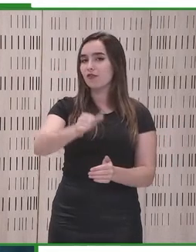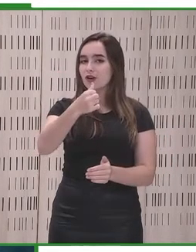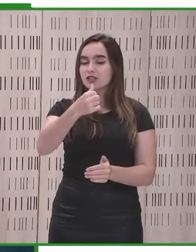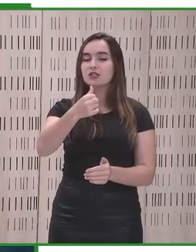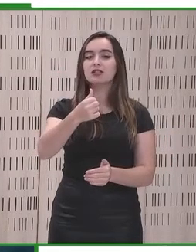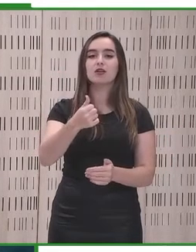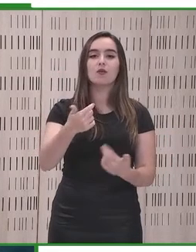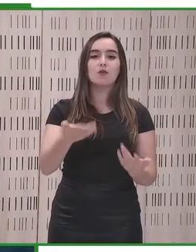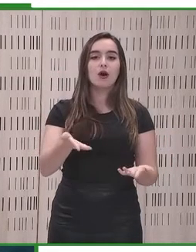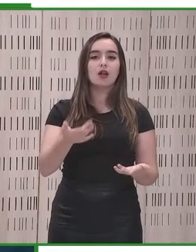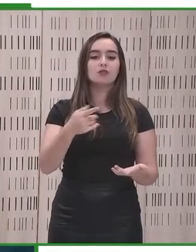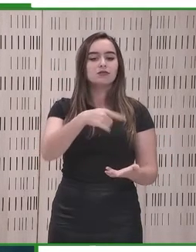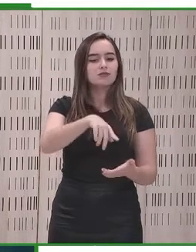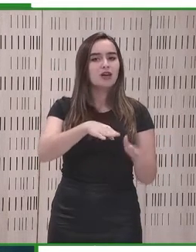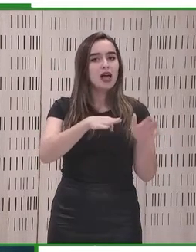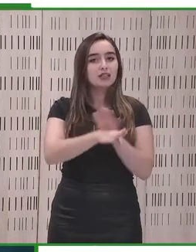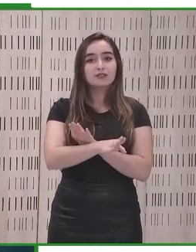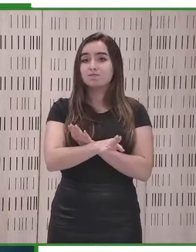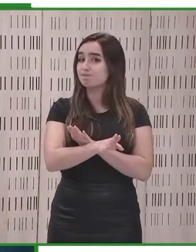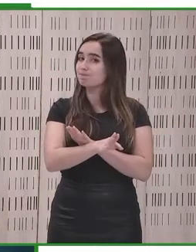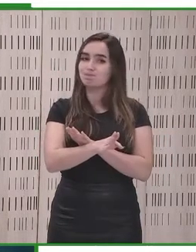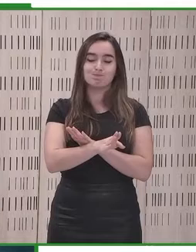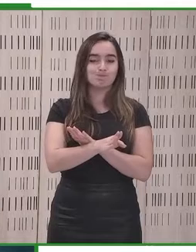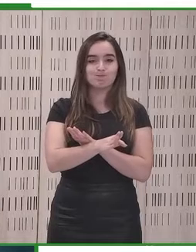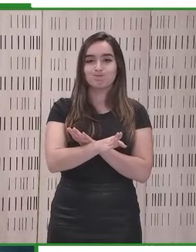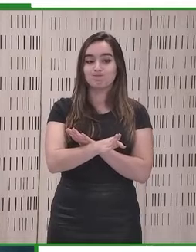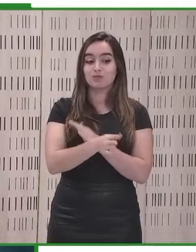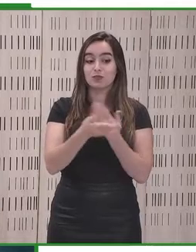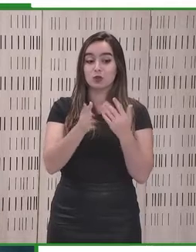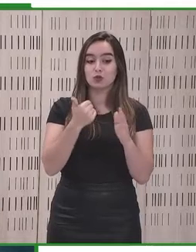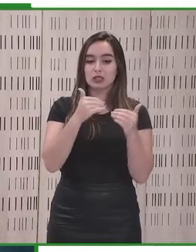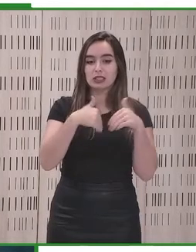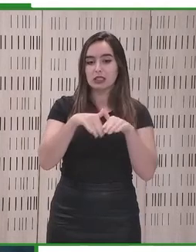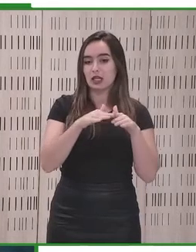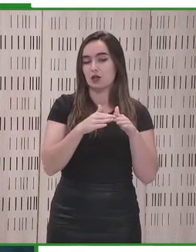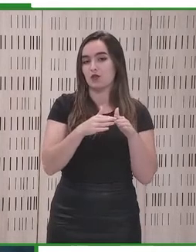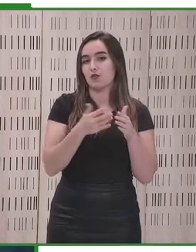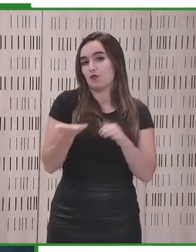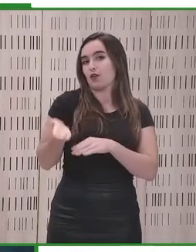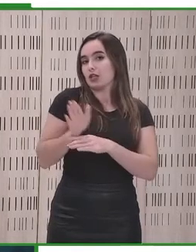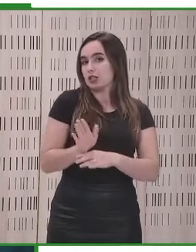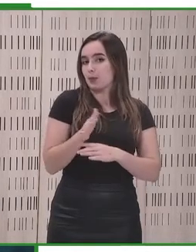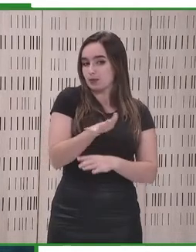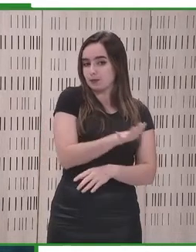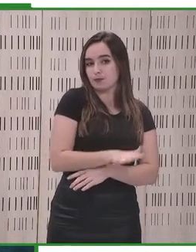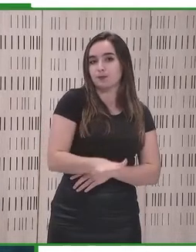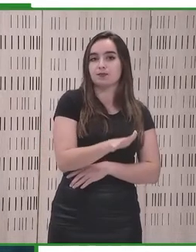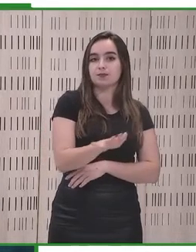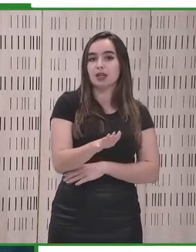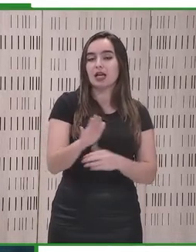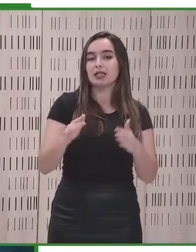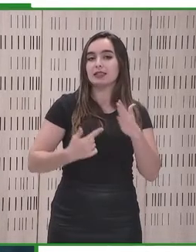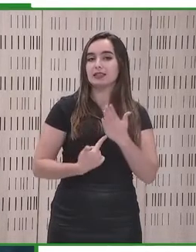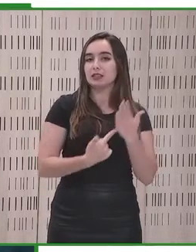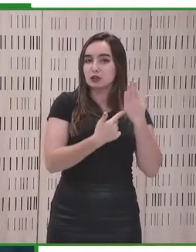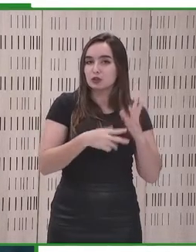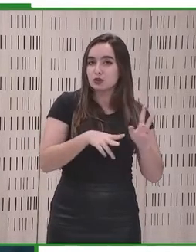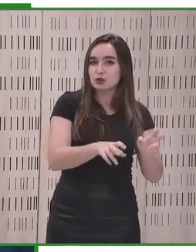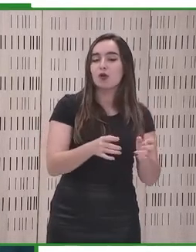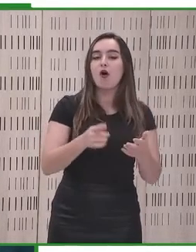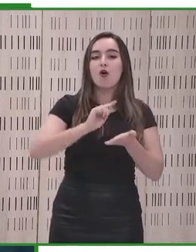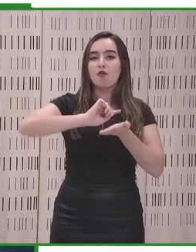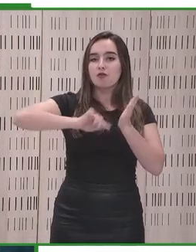principal no es la accesibilidad, que en esos estándares, por ejemplo, en áreas de nuevas tecnologías, firmas electrónicas,